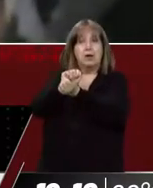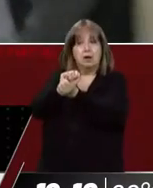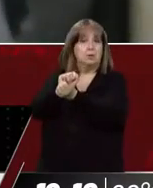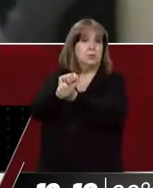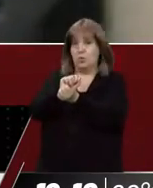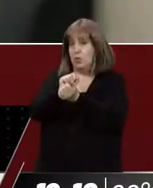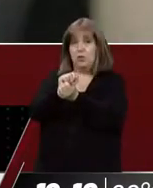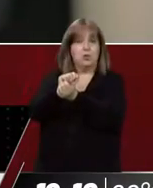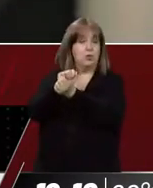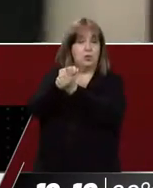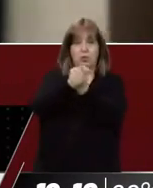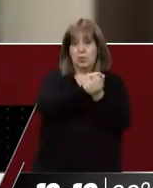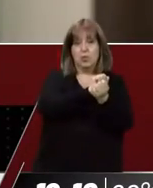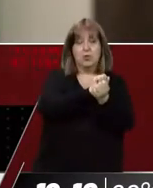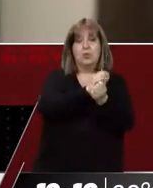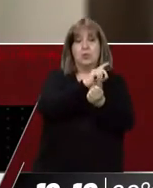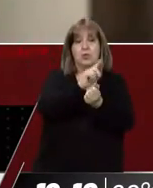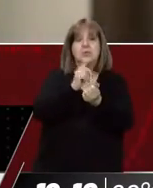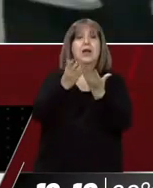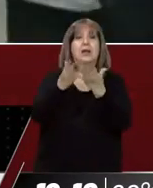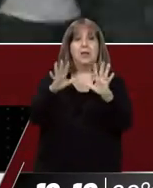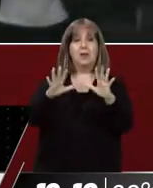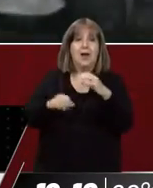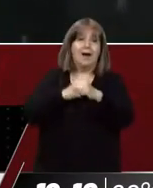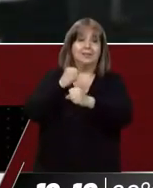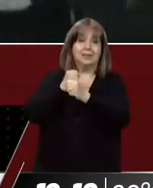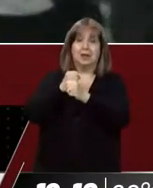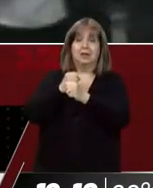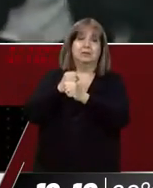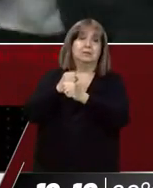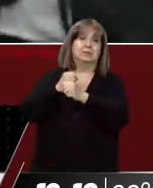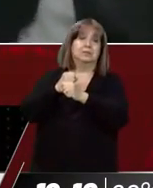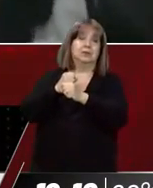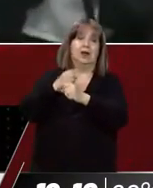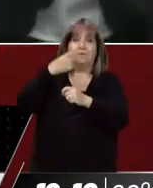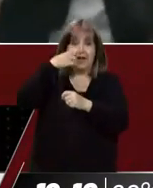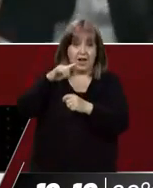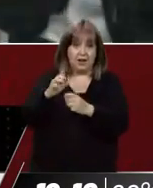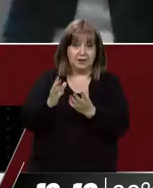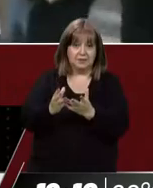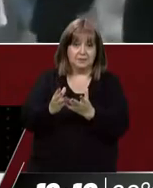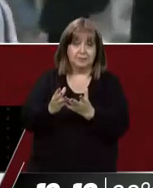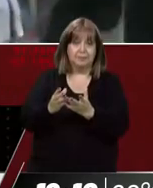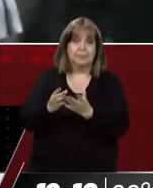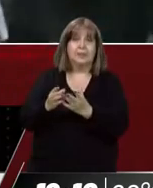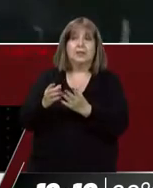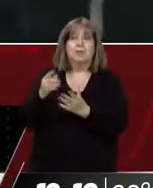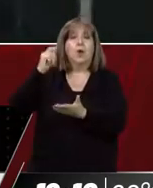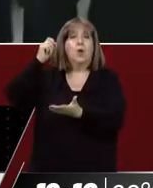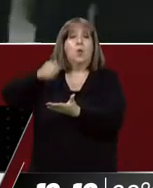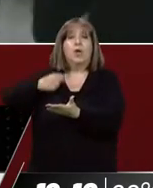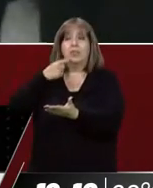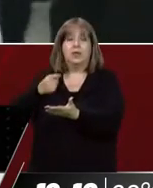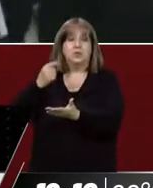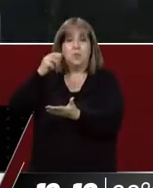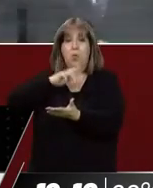recursivas. Tengamos en cuenta que, primero, no es menor el